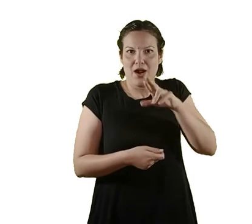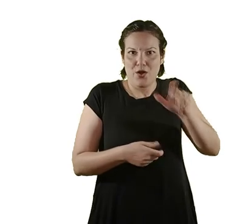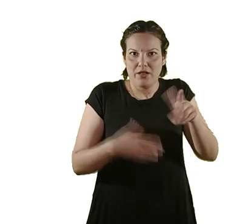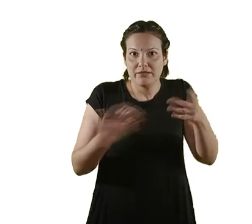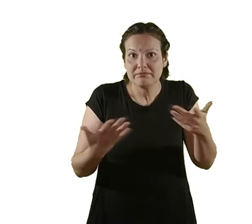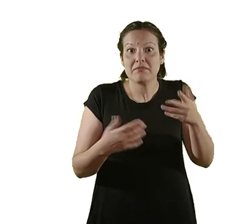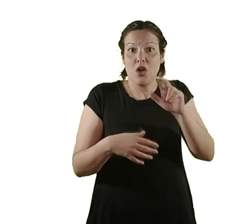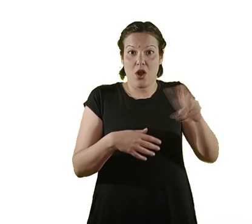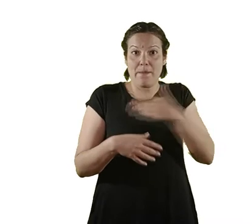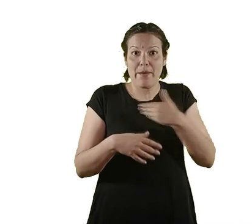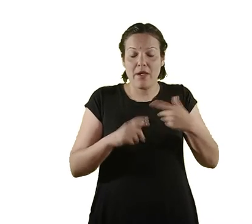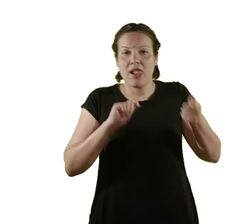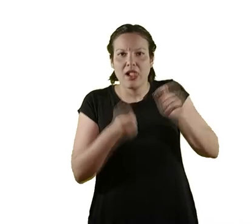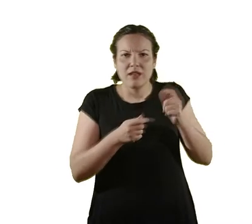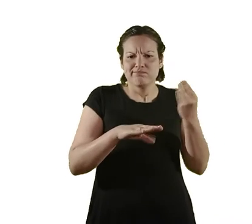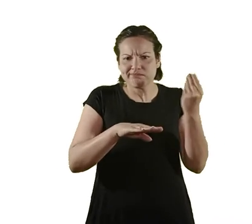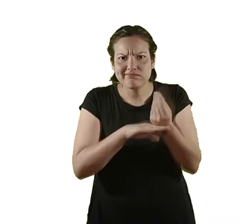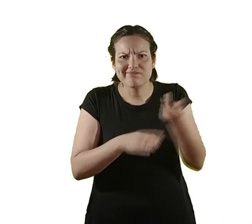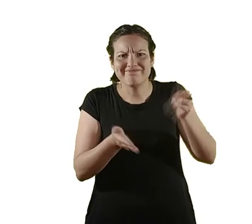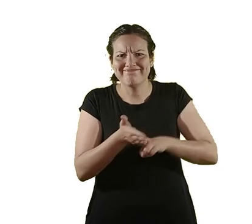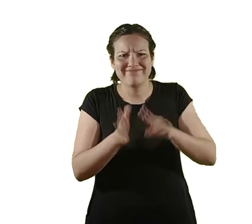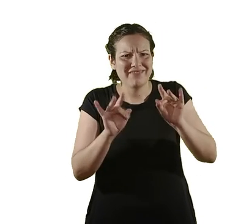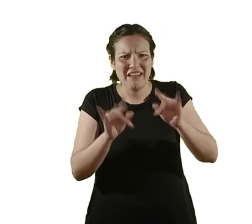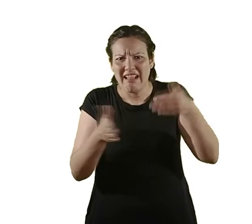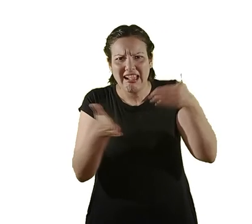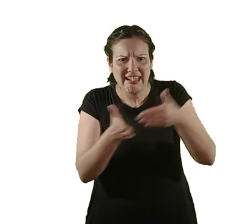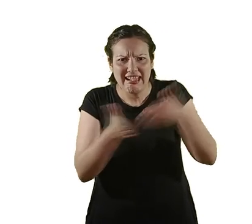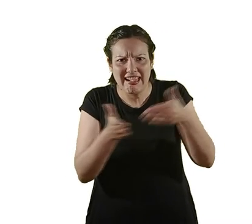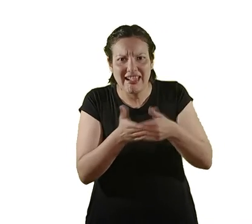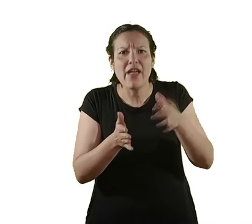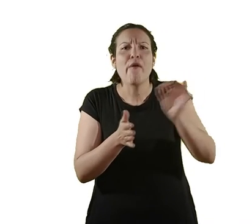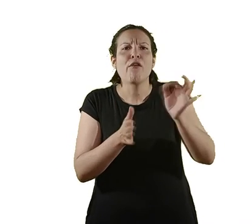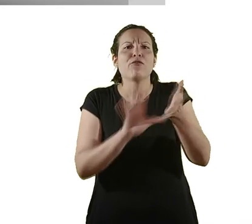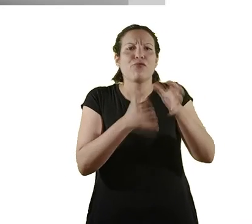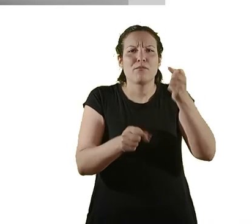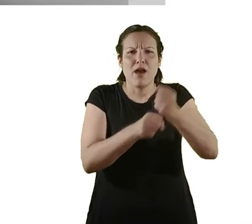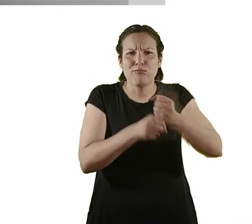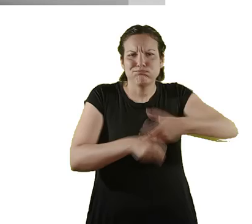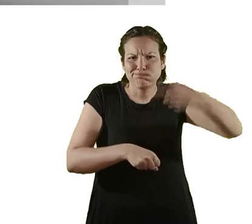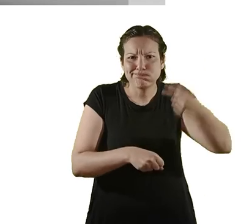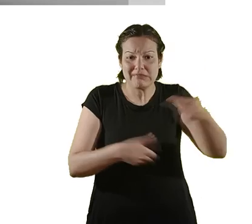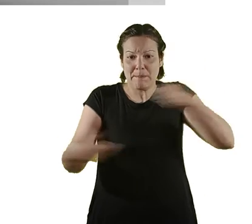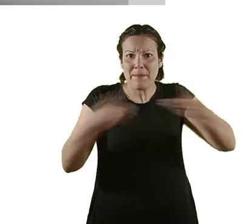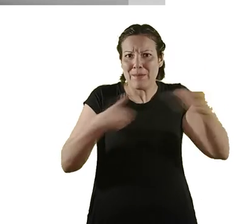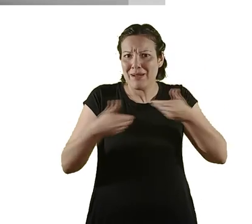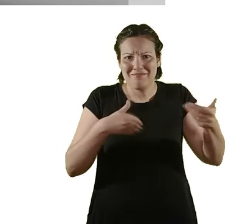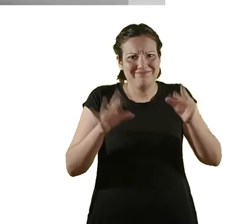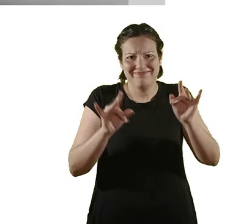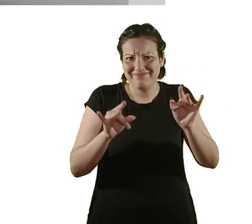maternidad es difícil reinsertarse, es difícil mantener la productividad que el sistema te pide. El sistema no está